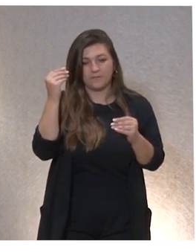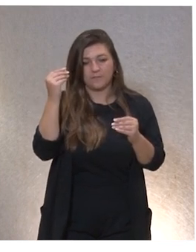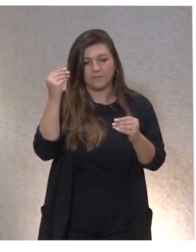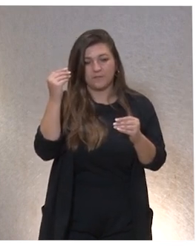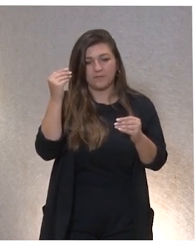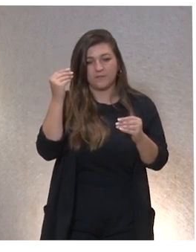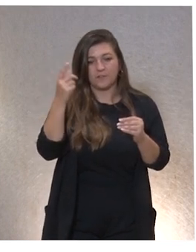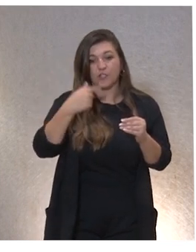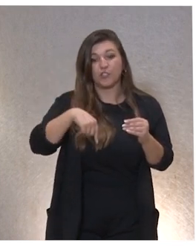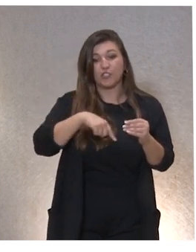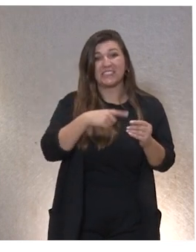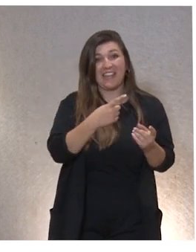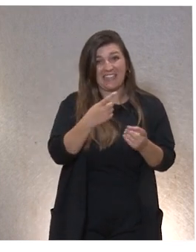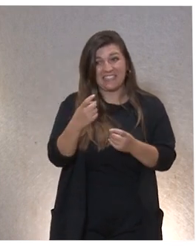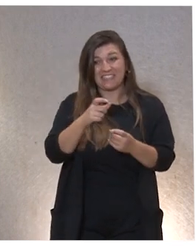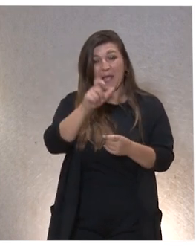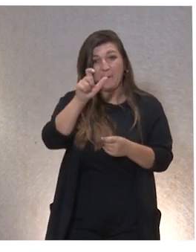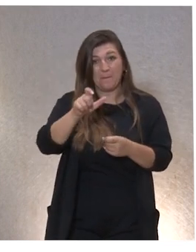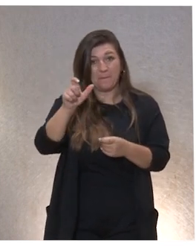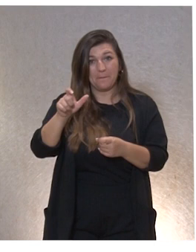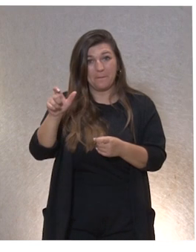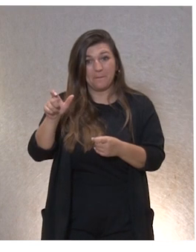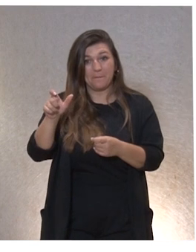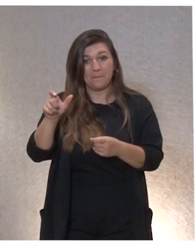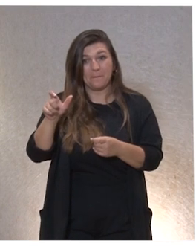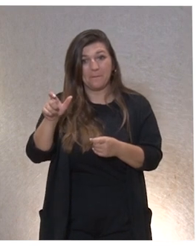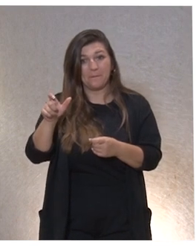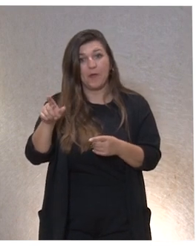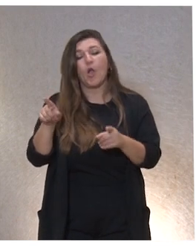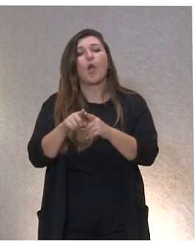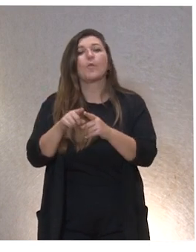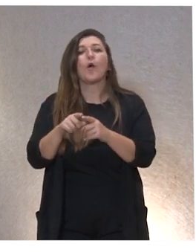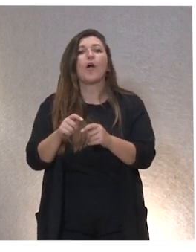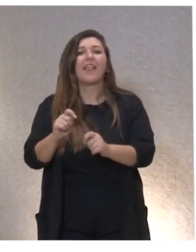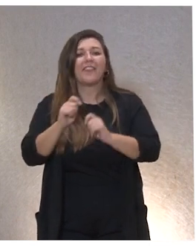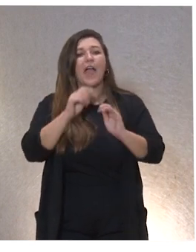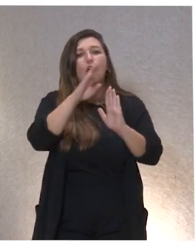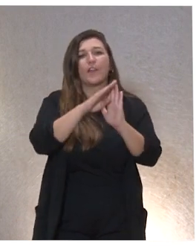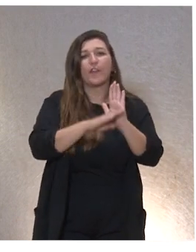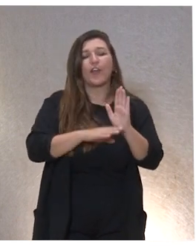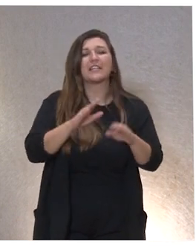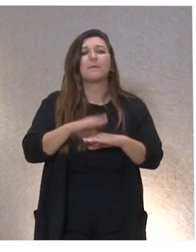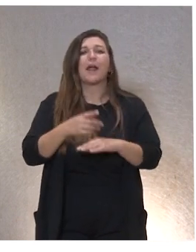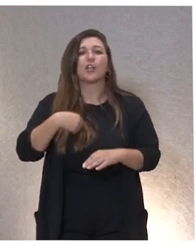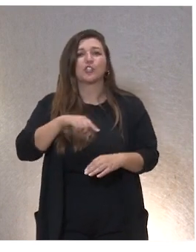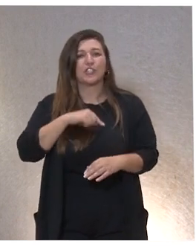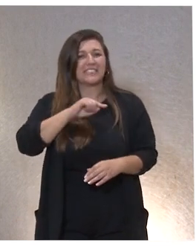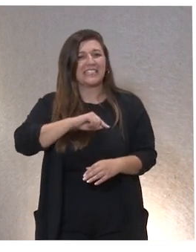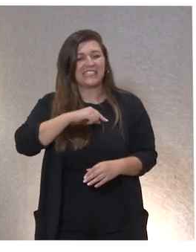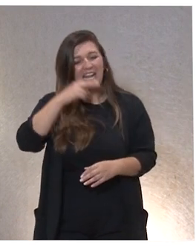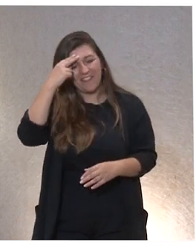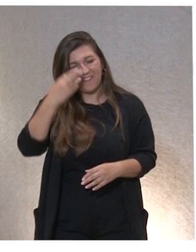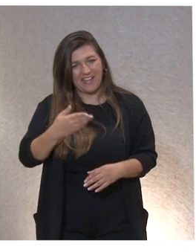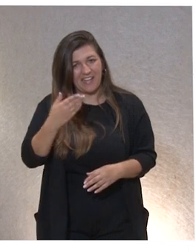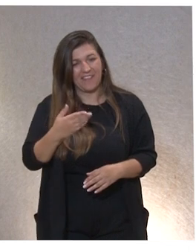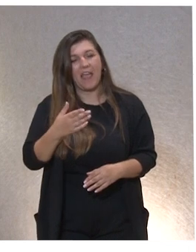que los demás nos generen las condiciones para que podamos sentir dignidad, para que nosotros podamos sentir dignidad, ¿no?, para que